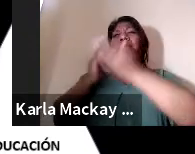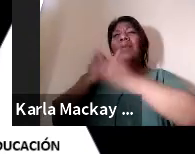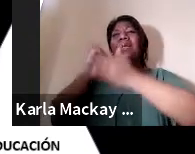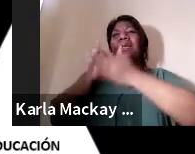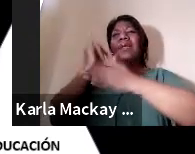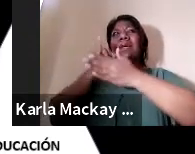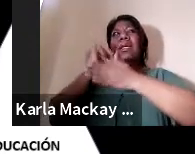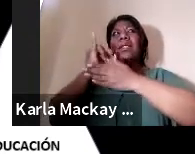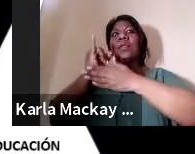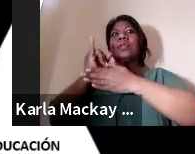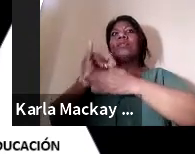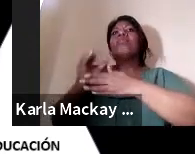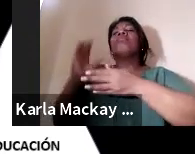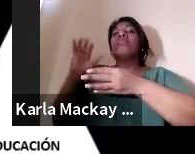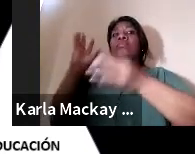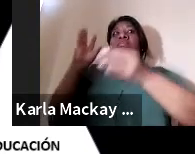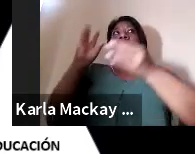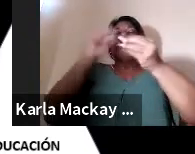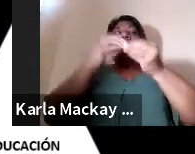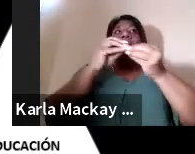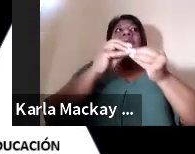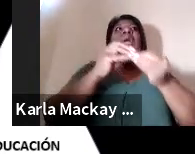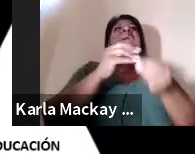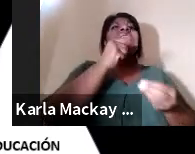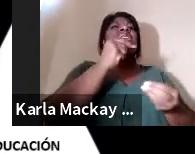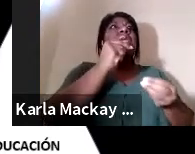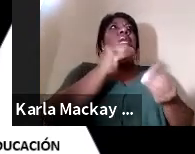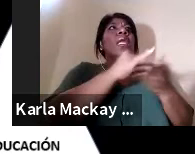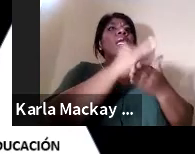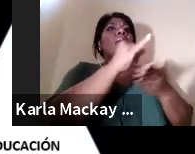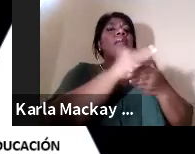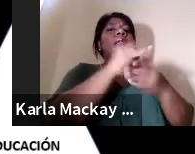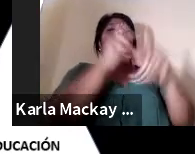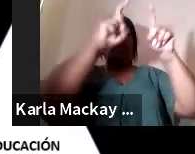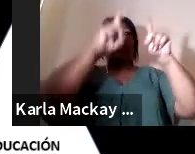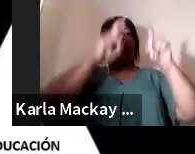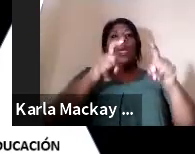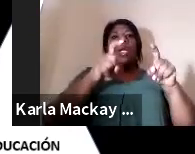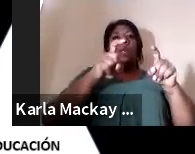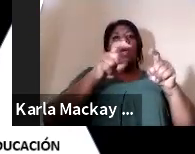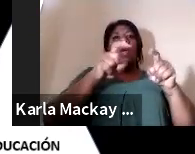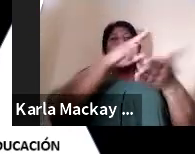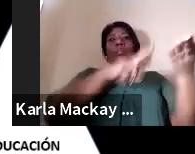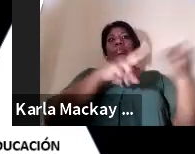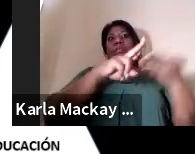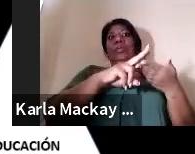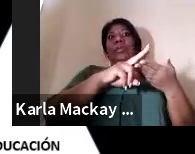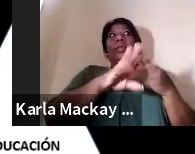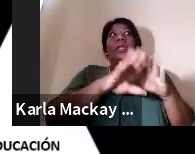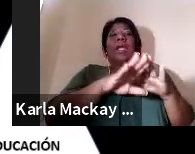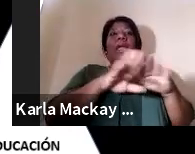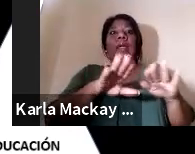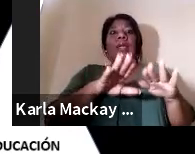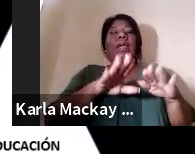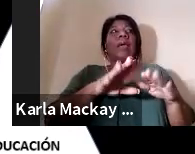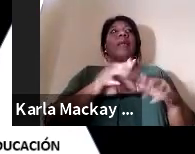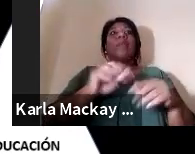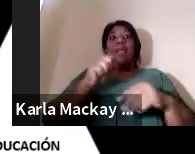la investigación a nivel superior. En Panamá, y creo que en algunas otras regiones también,